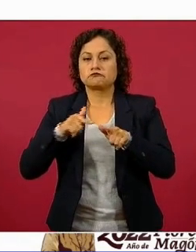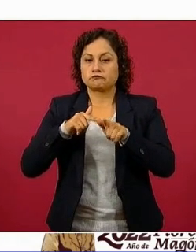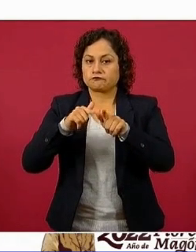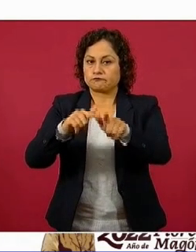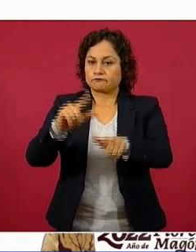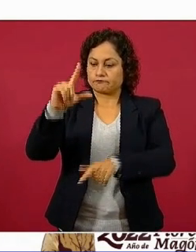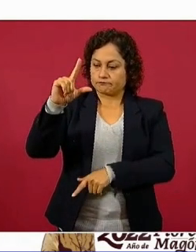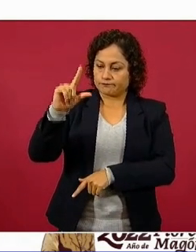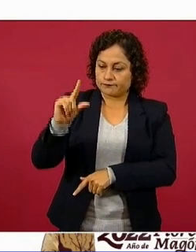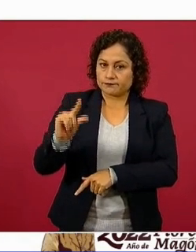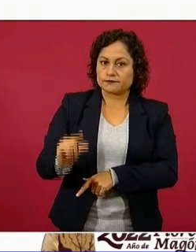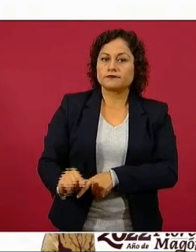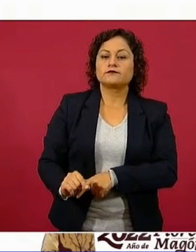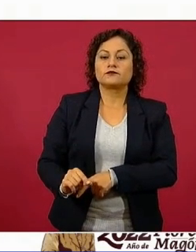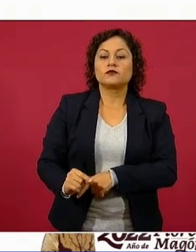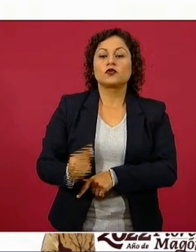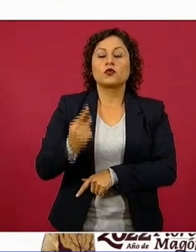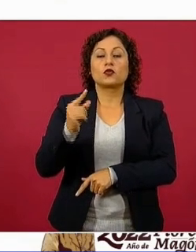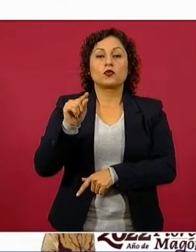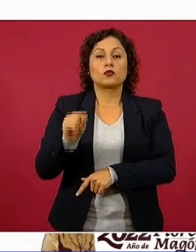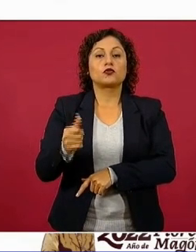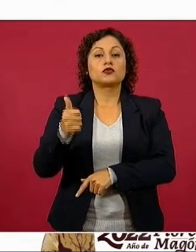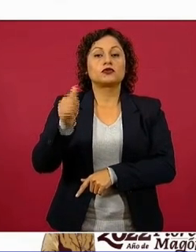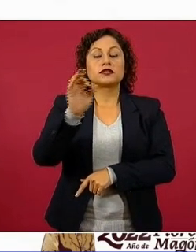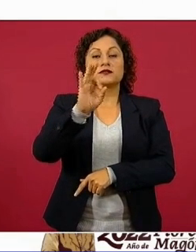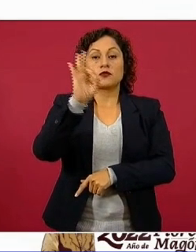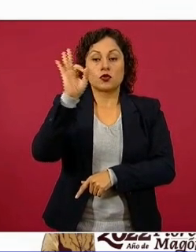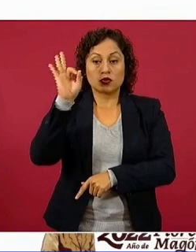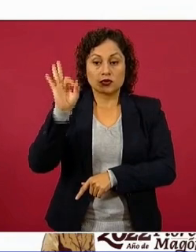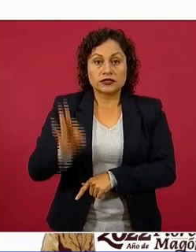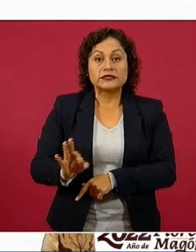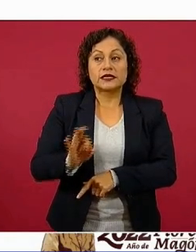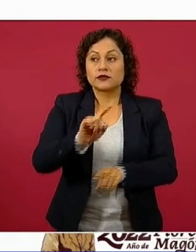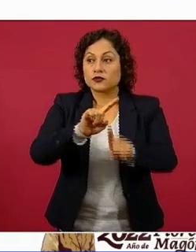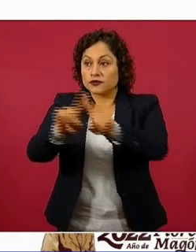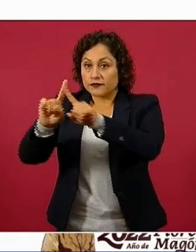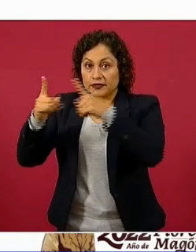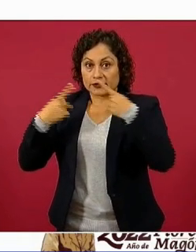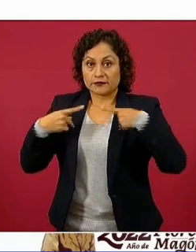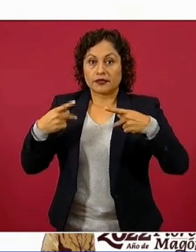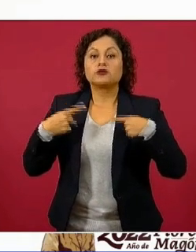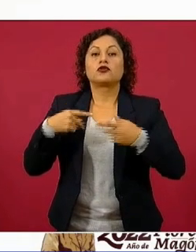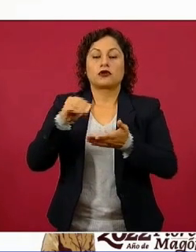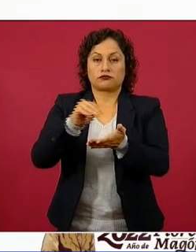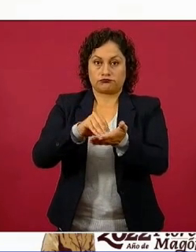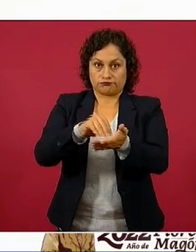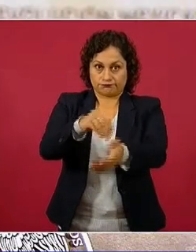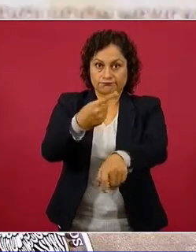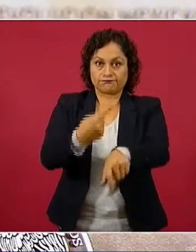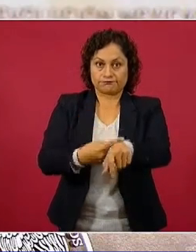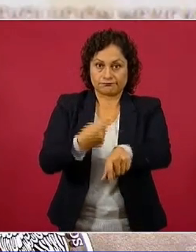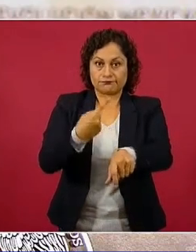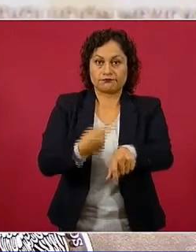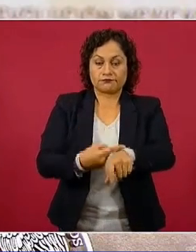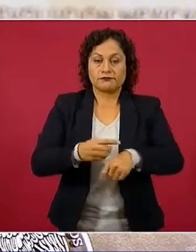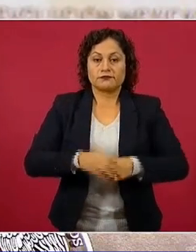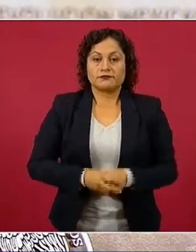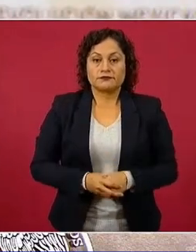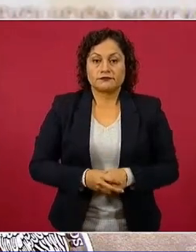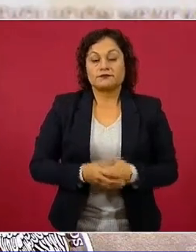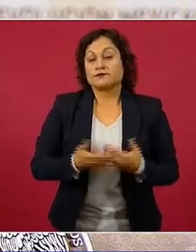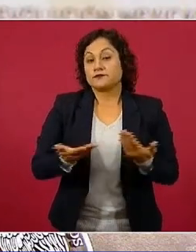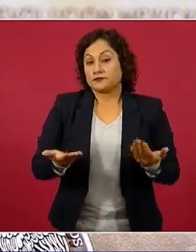Solamente 1.6 por ciento de los casos estimados son casos activos. Esta cifra llega en momentos de